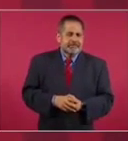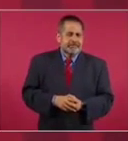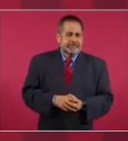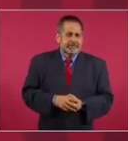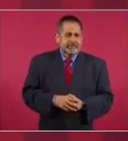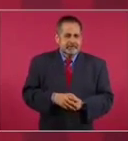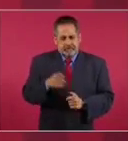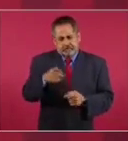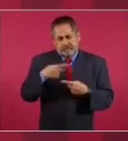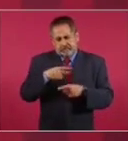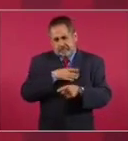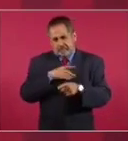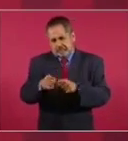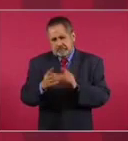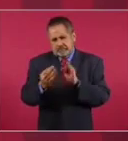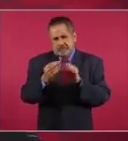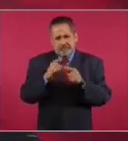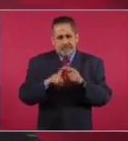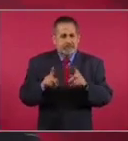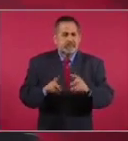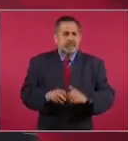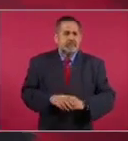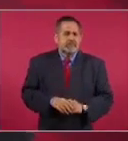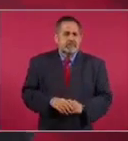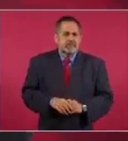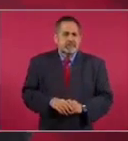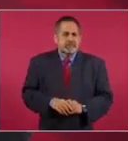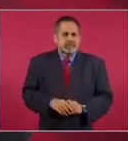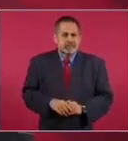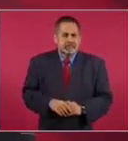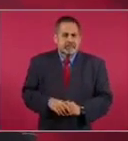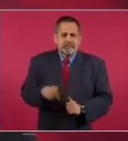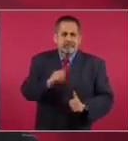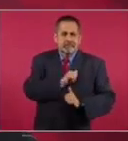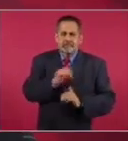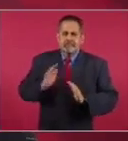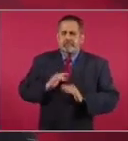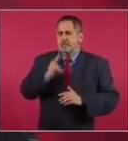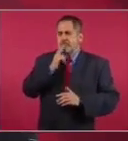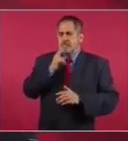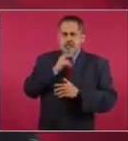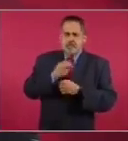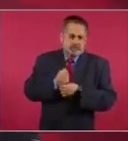de buena fe, me dijo, sí, dice, pero el Ejército usa armas.